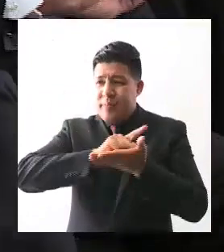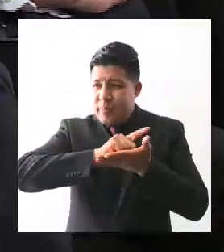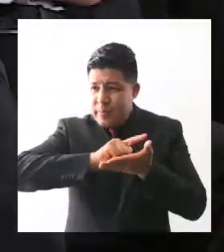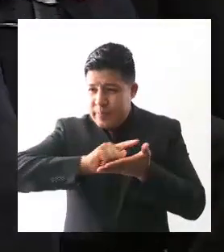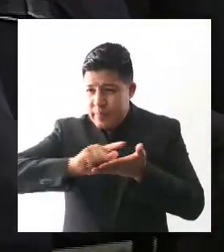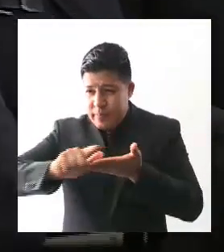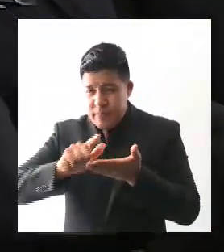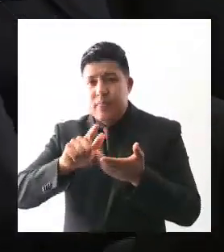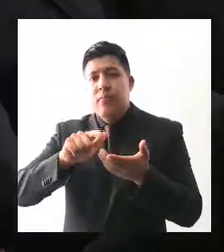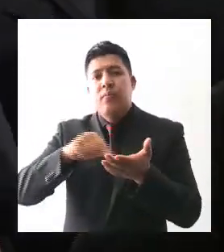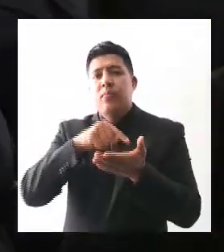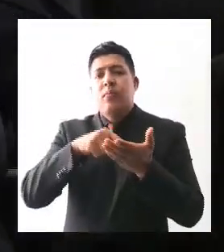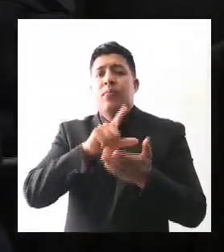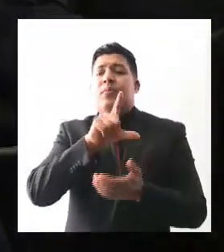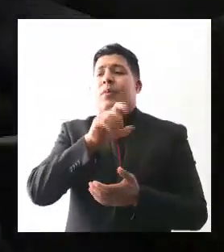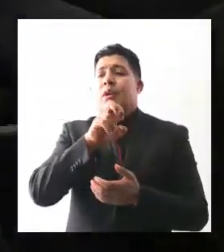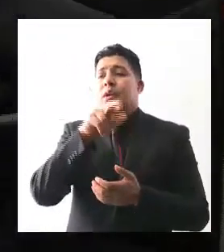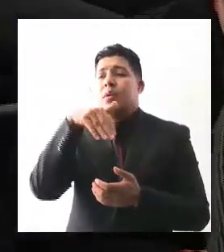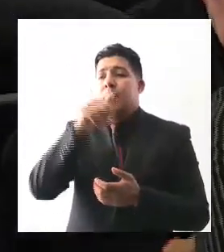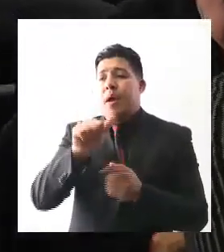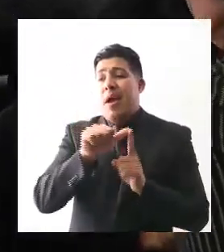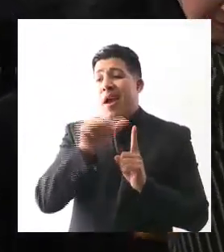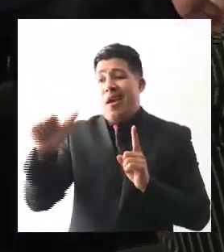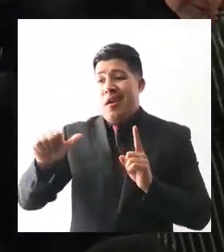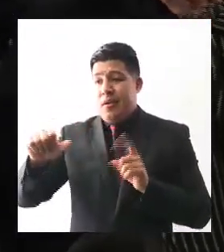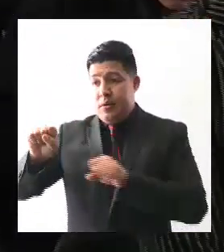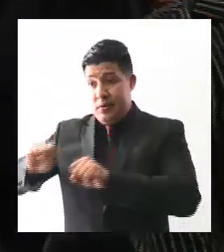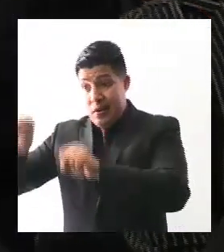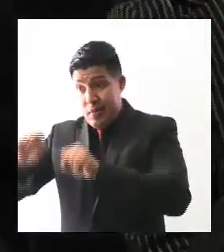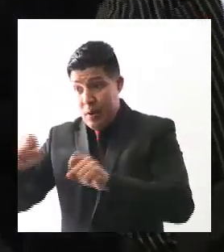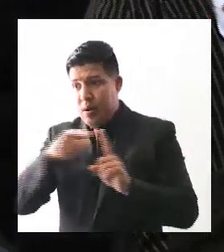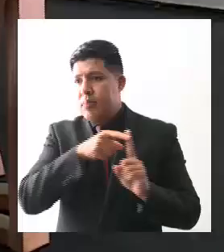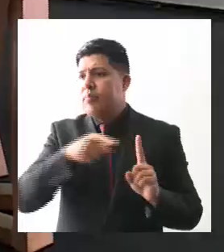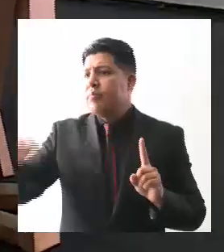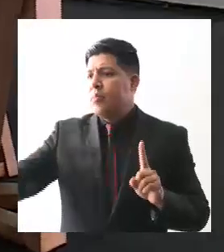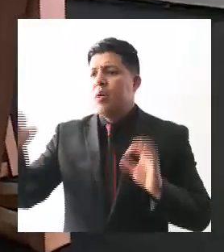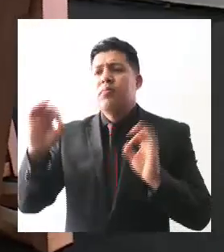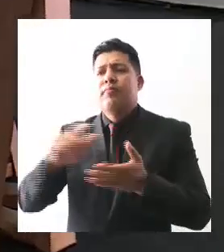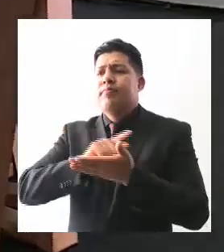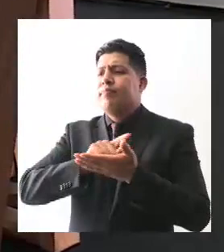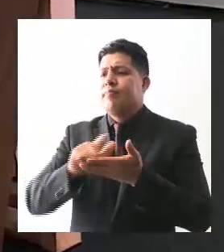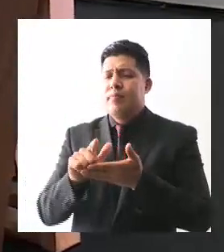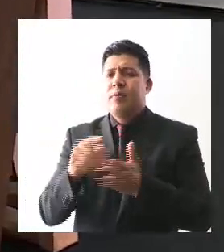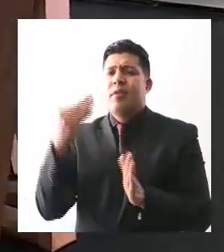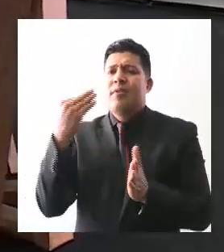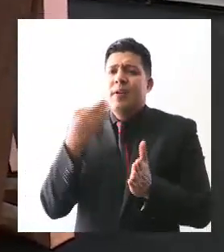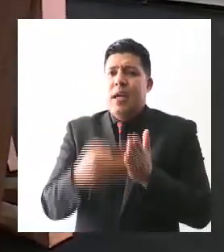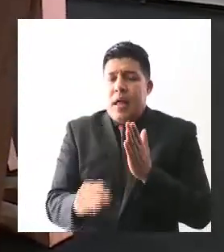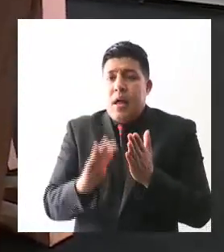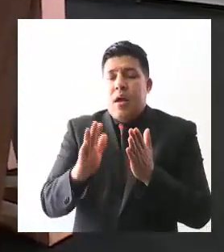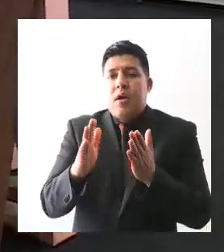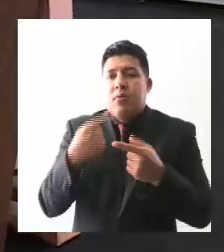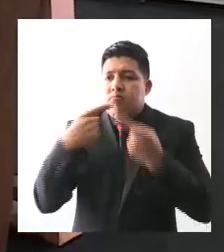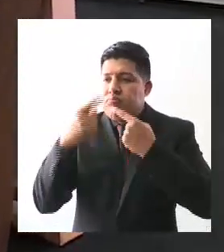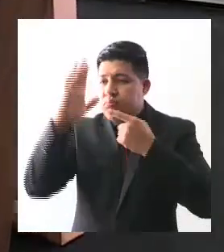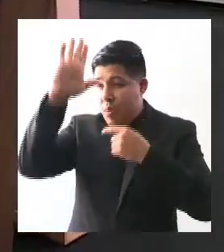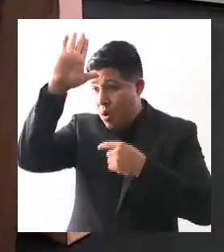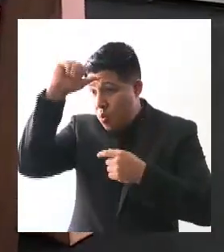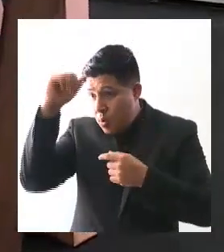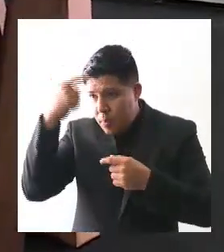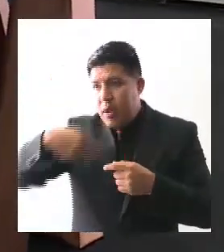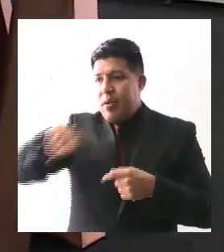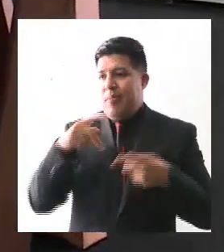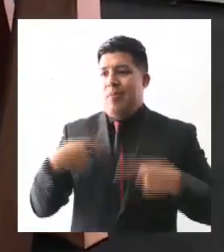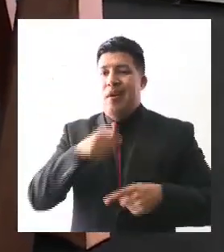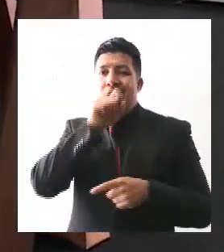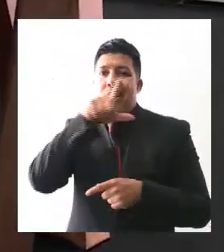cuenca de Lerma Chapala necesitamos un convenio para que los jaliscienses tengan seguridad y yo seré